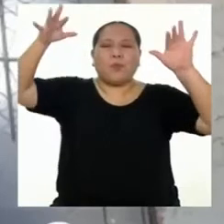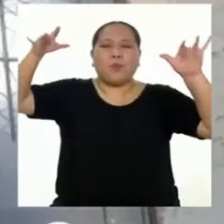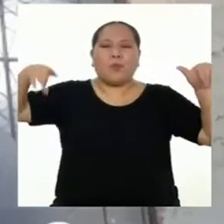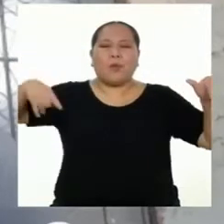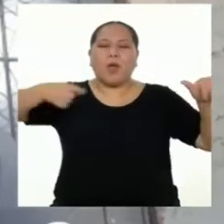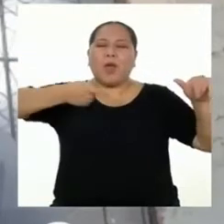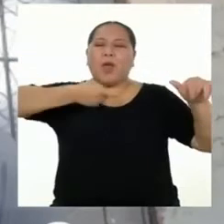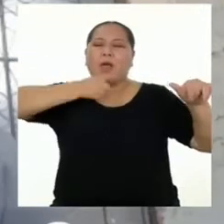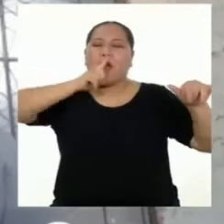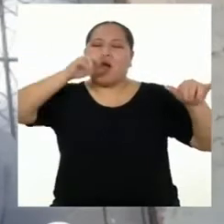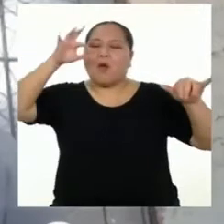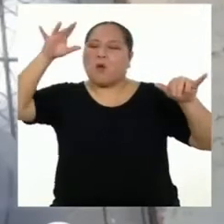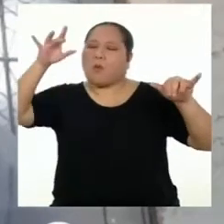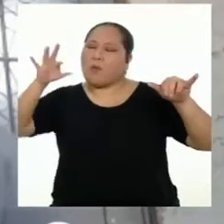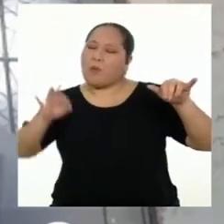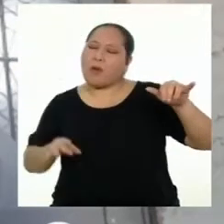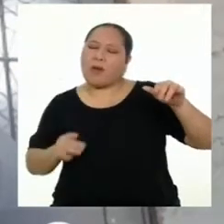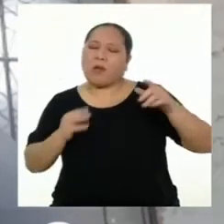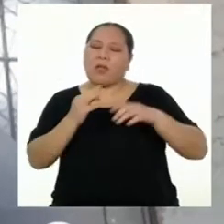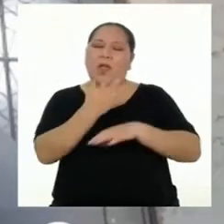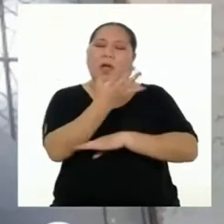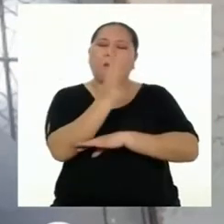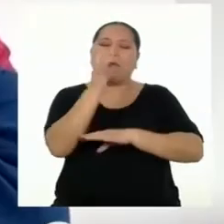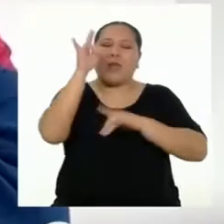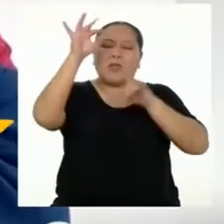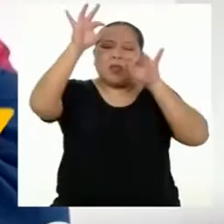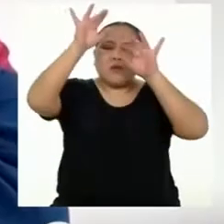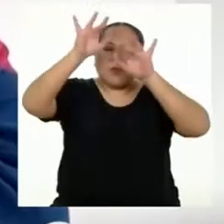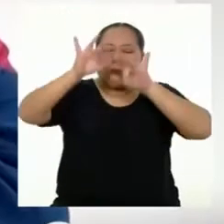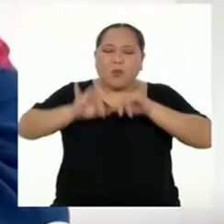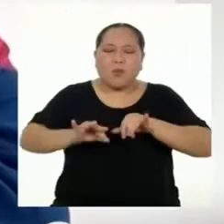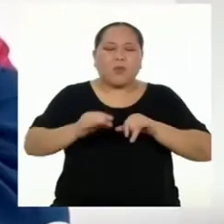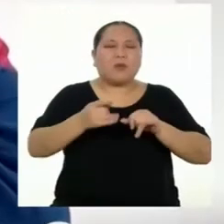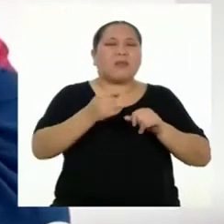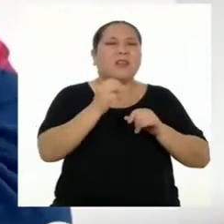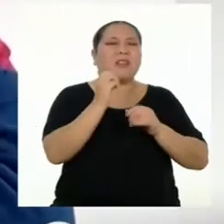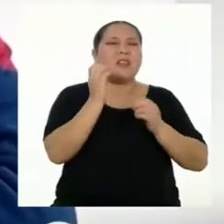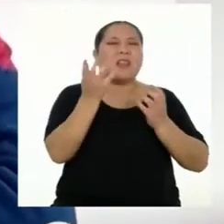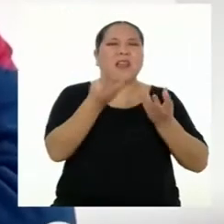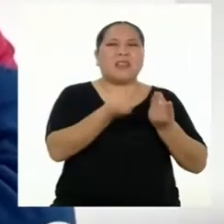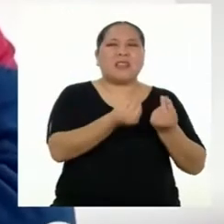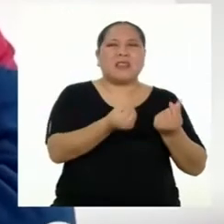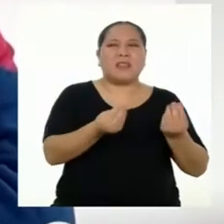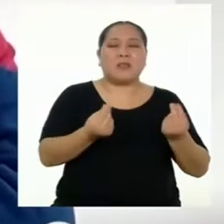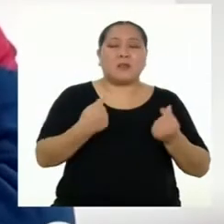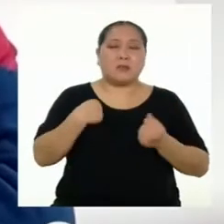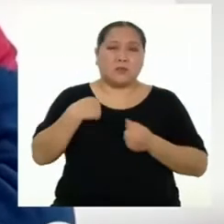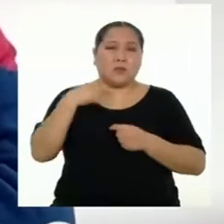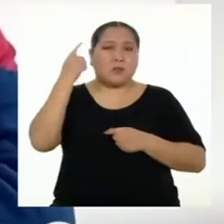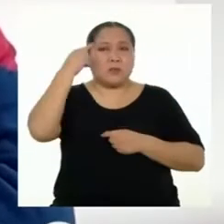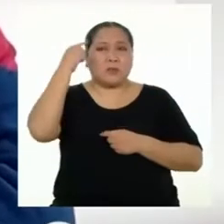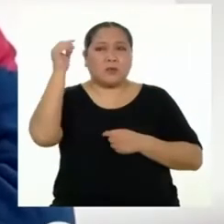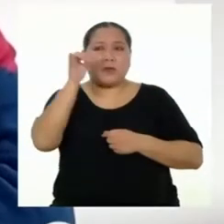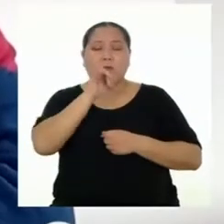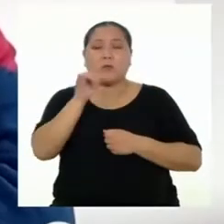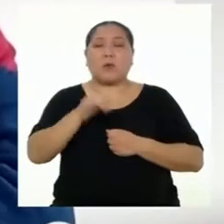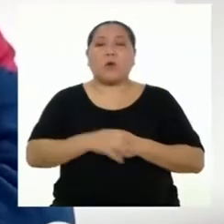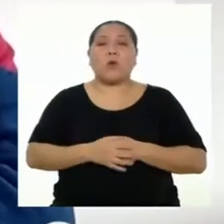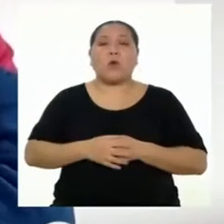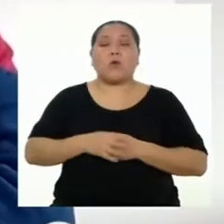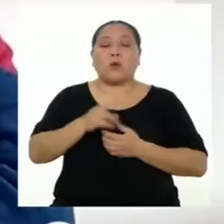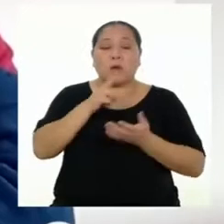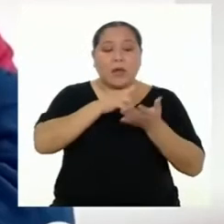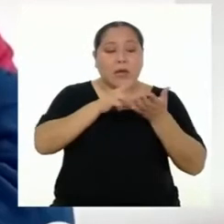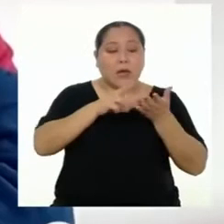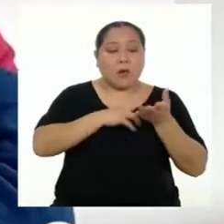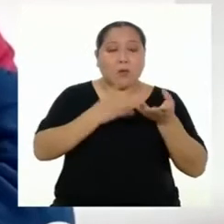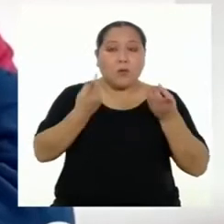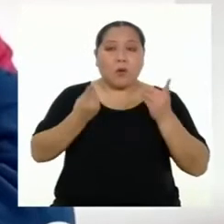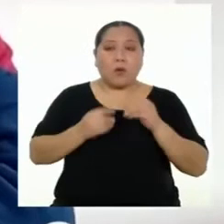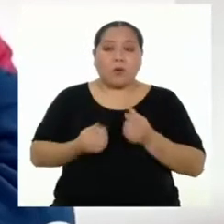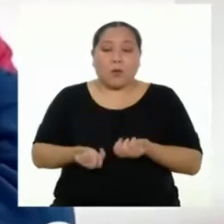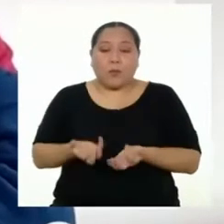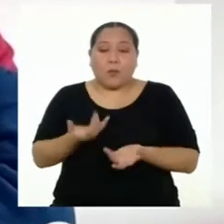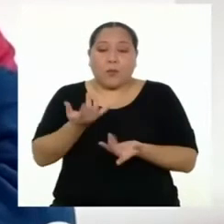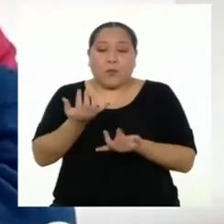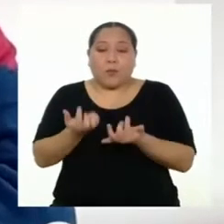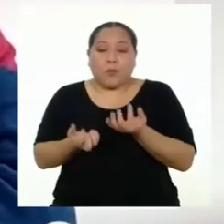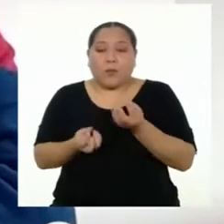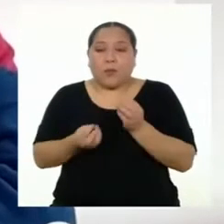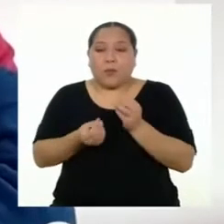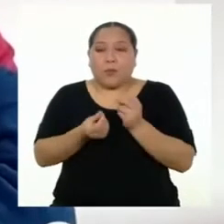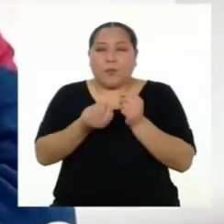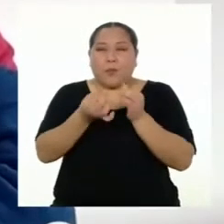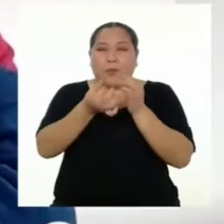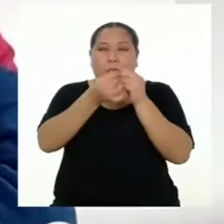En el agua, en las plantas y en la tierra. Yo también pienso lo mismo. Leí que cuando quemas la basura, se generan algunos